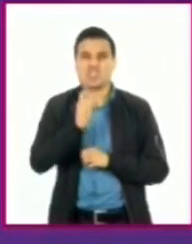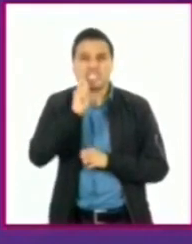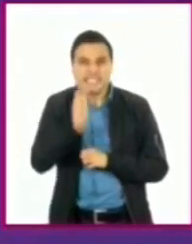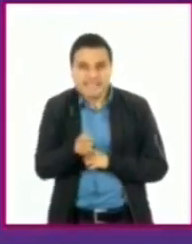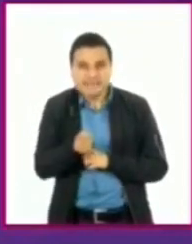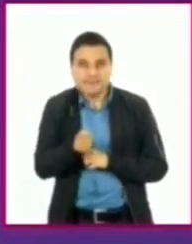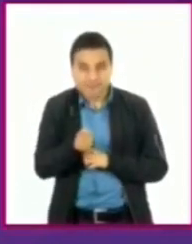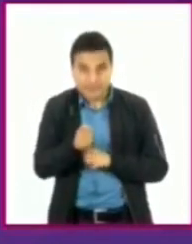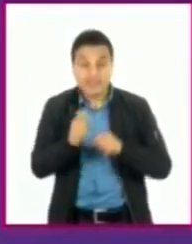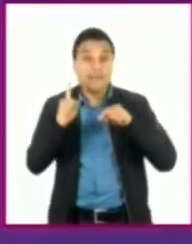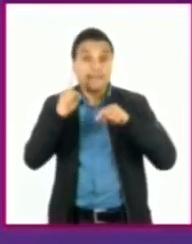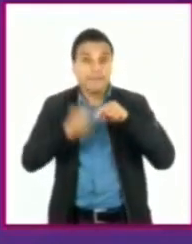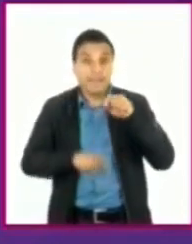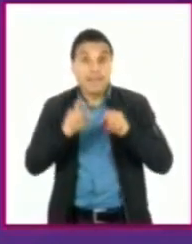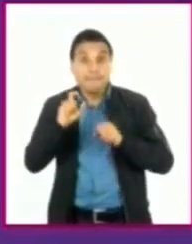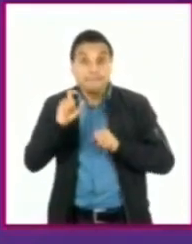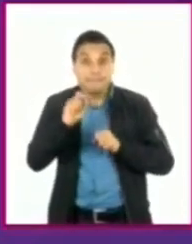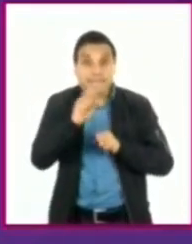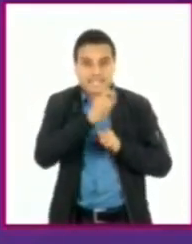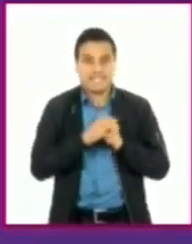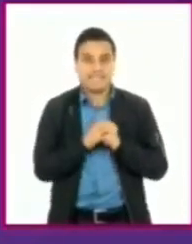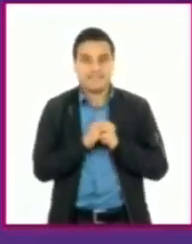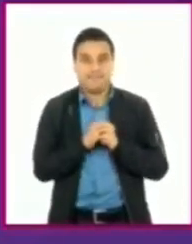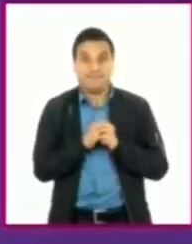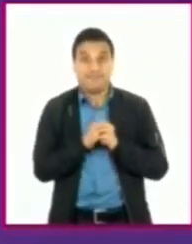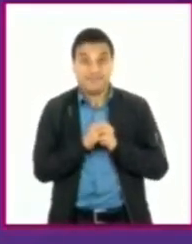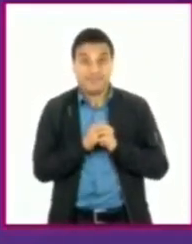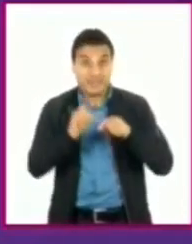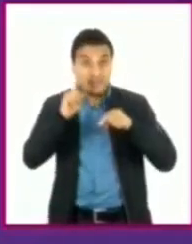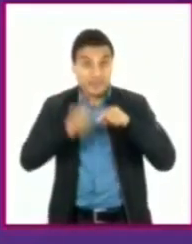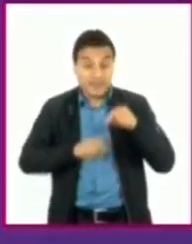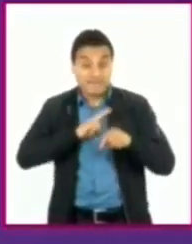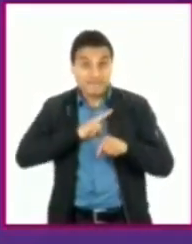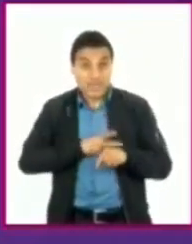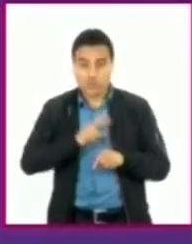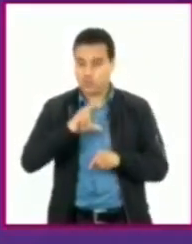bacterias y no combaten enfermedades causadas por virus.